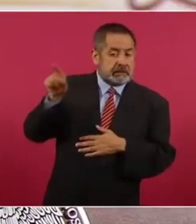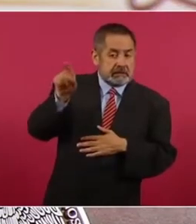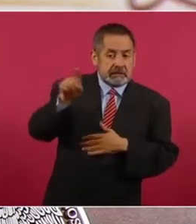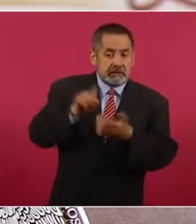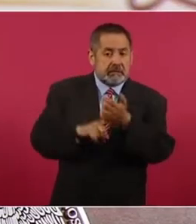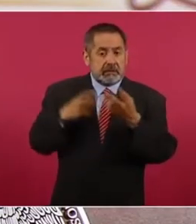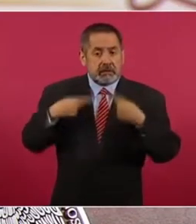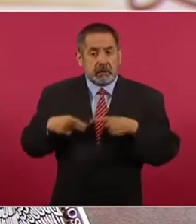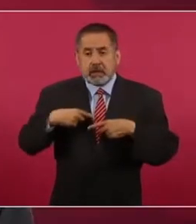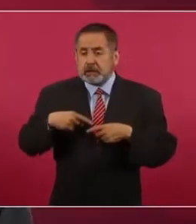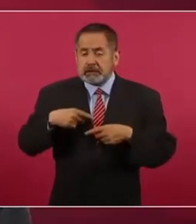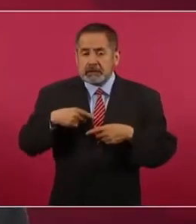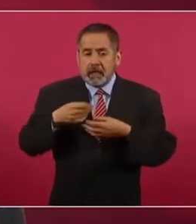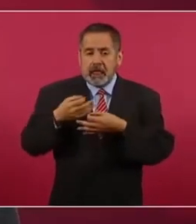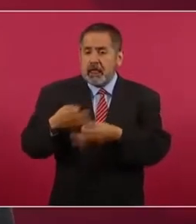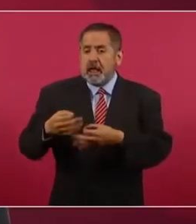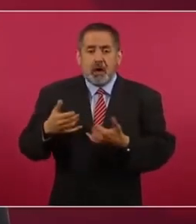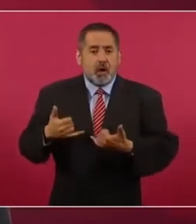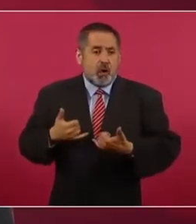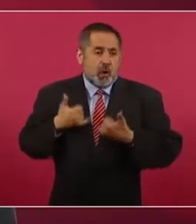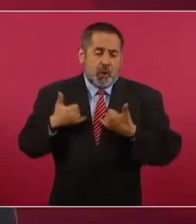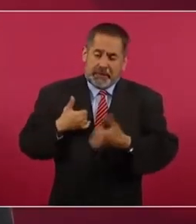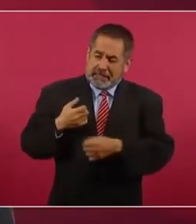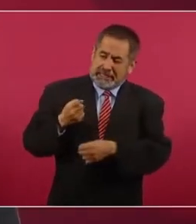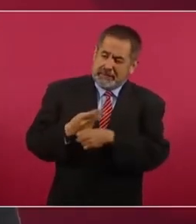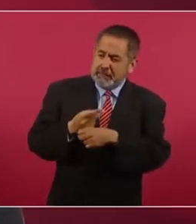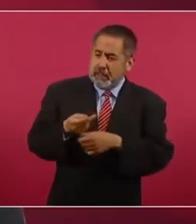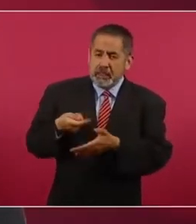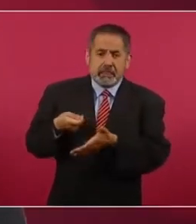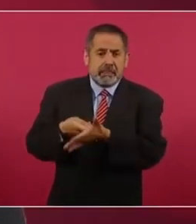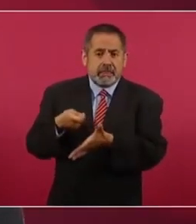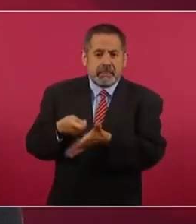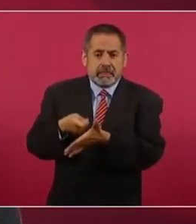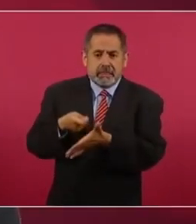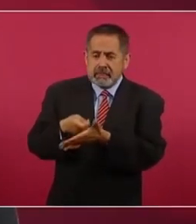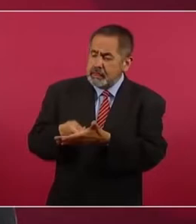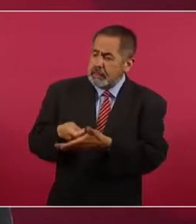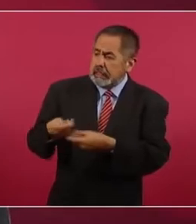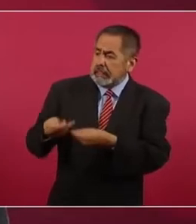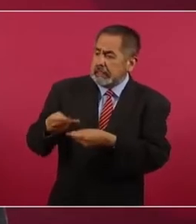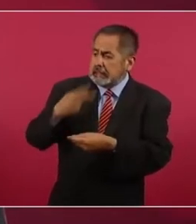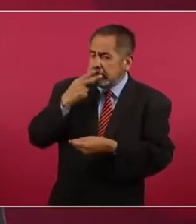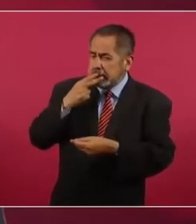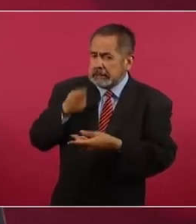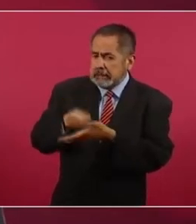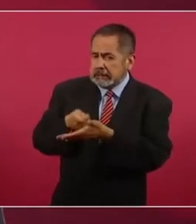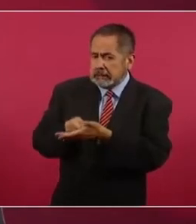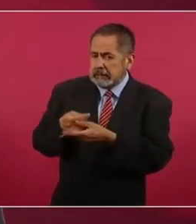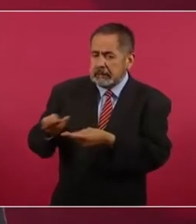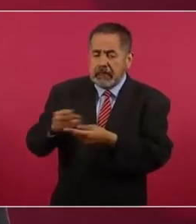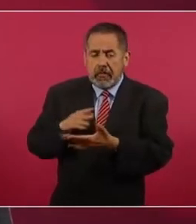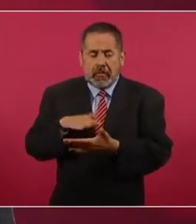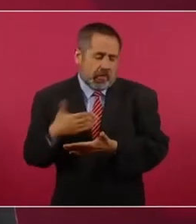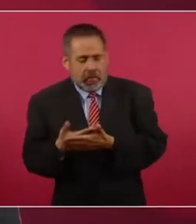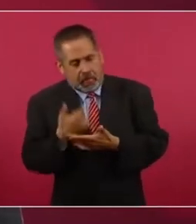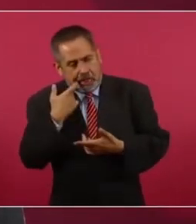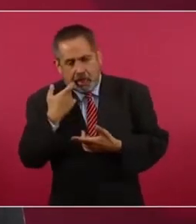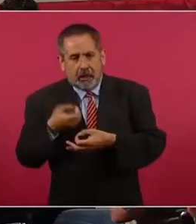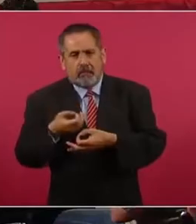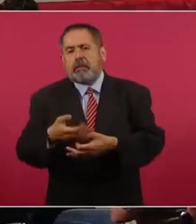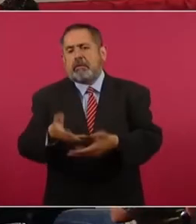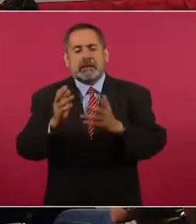adictos al tabaco desde edades más tempranas. Y esto es algo que queremos dejar muy enfáticamente destacado.